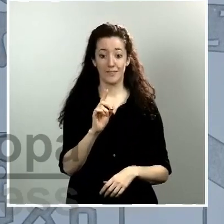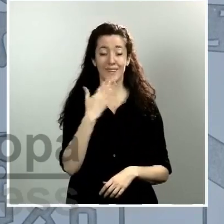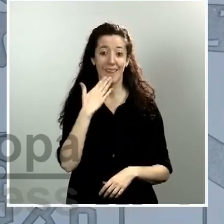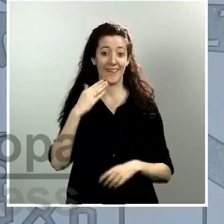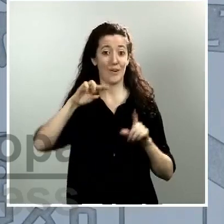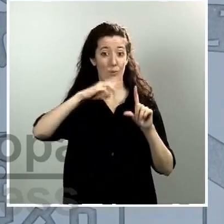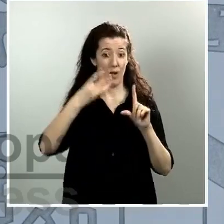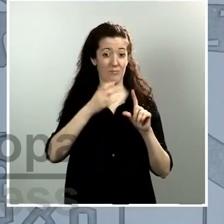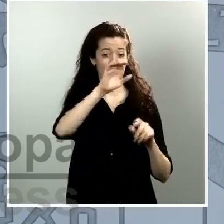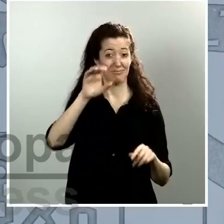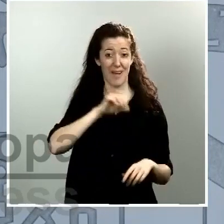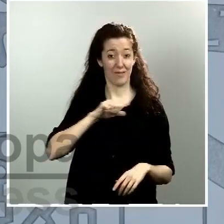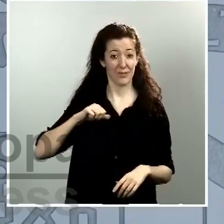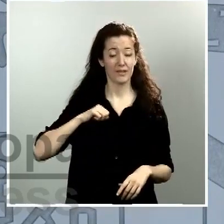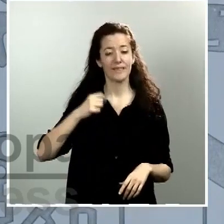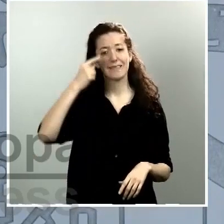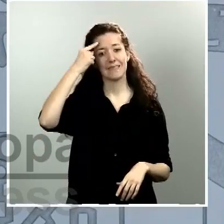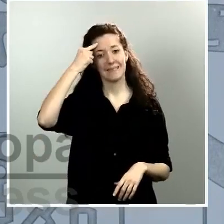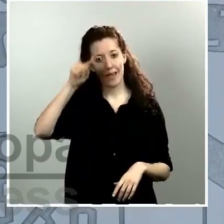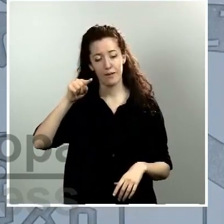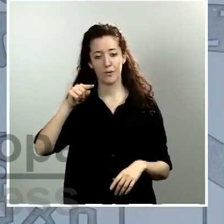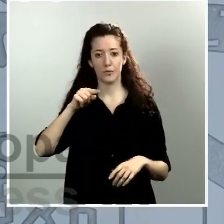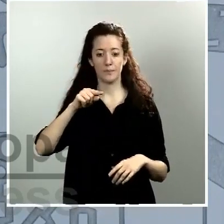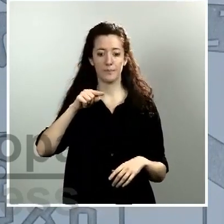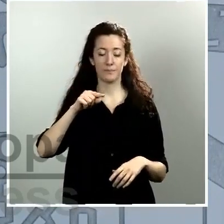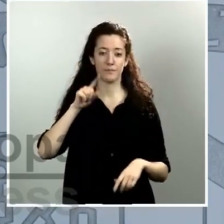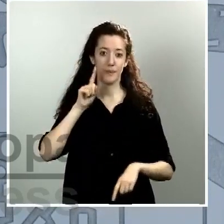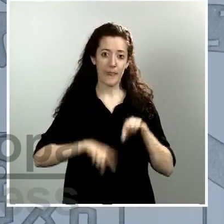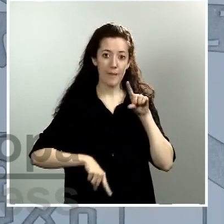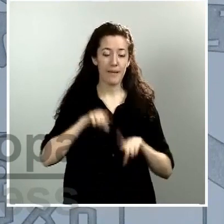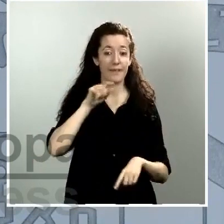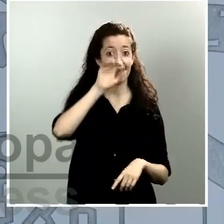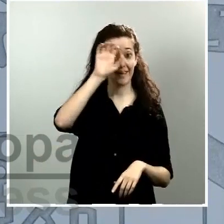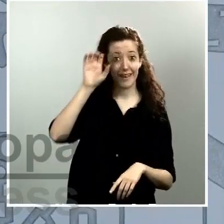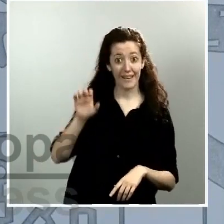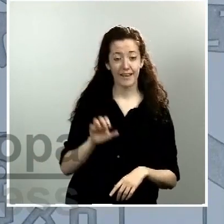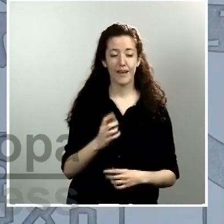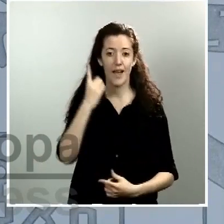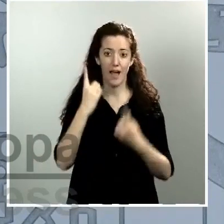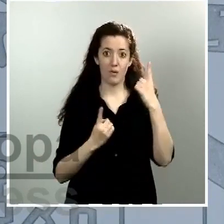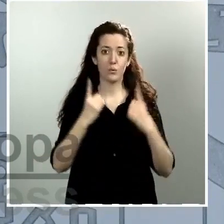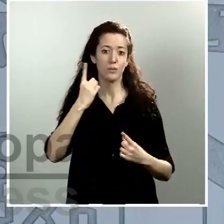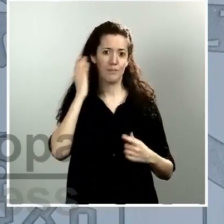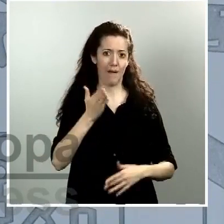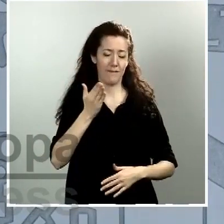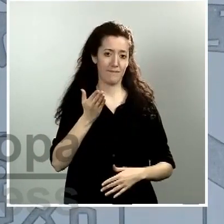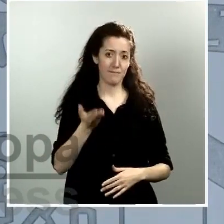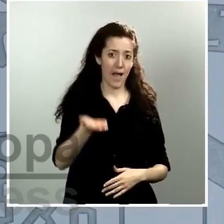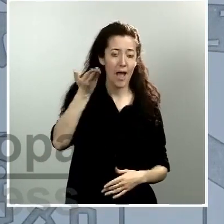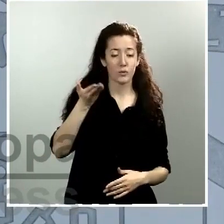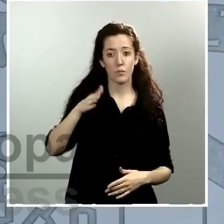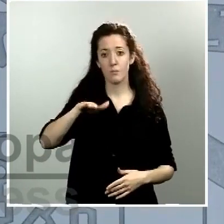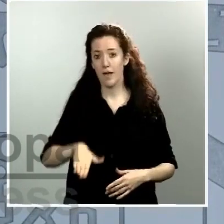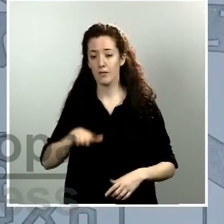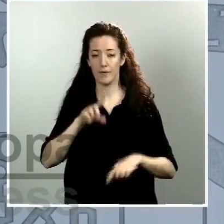con cierta variabilidad, en algunos casos importantes, pero la mayoría de los datos que publican indican que entre el